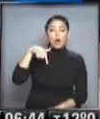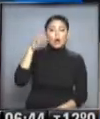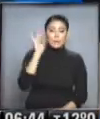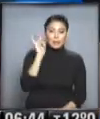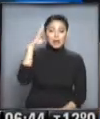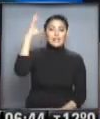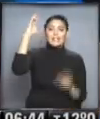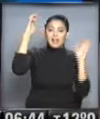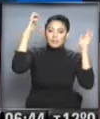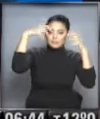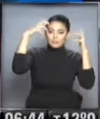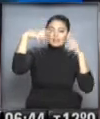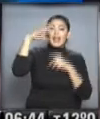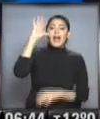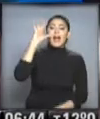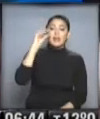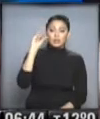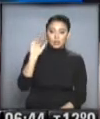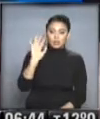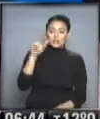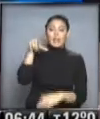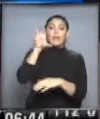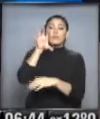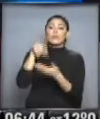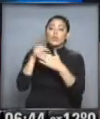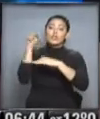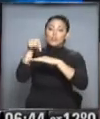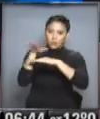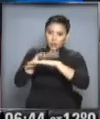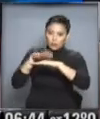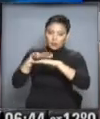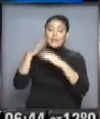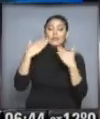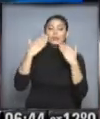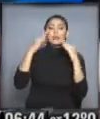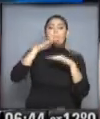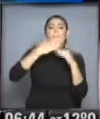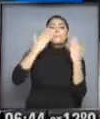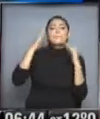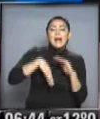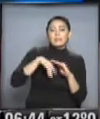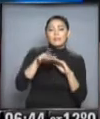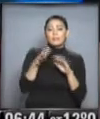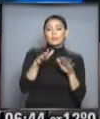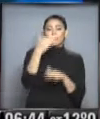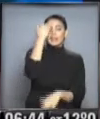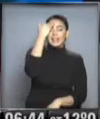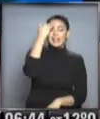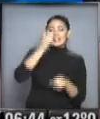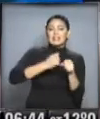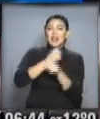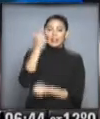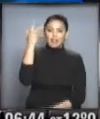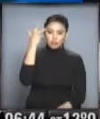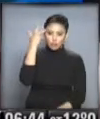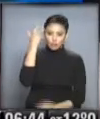miércoles en el extremo sur de la provincia de Buenos Aires y como ven todavía las temperaturas máximas no descenderán tanto. Entre 15 y 18 grados serán